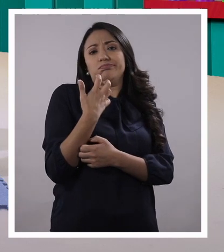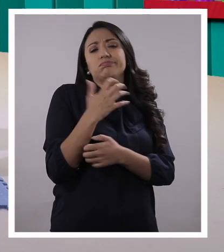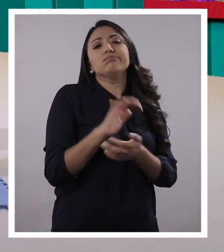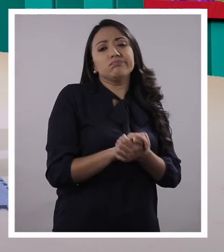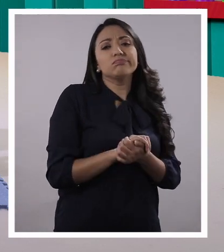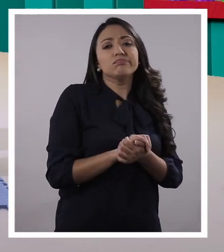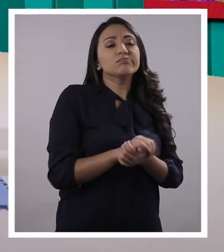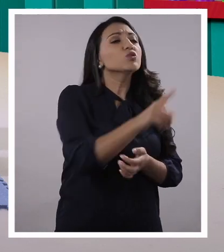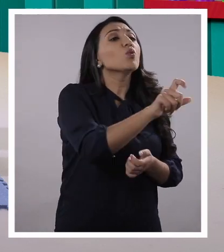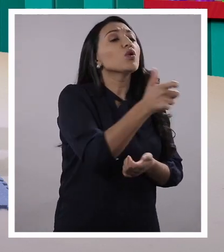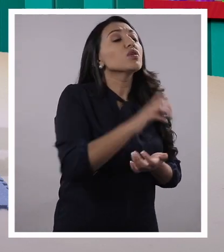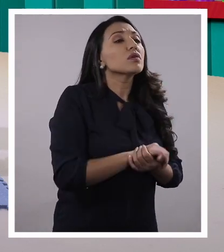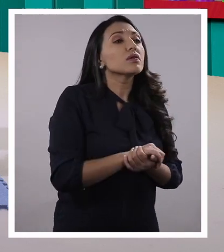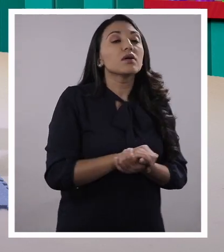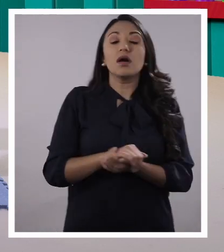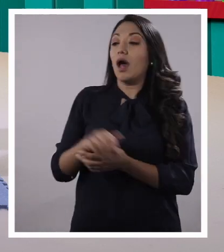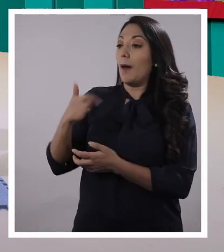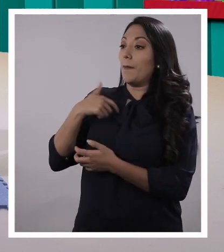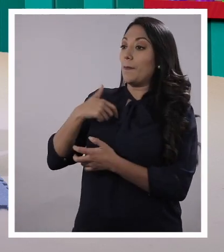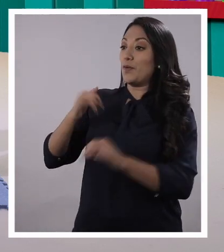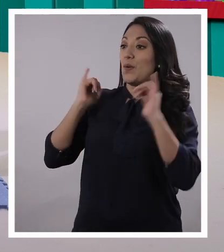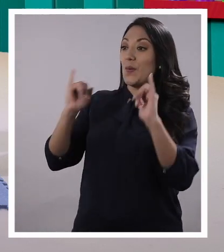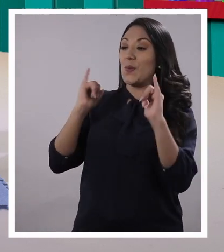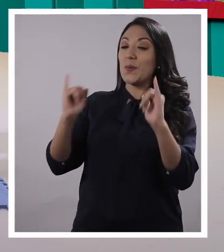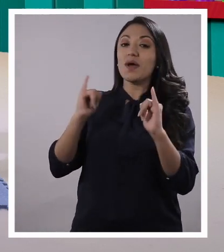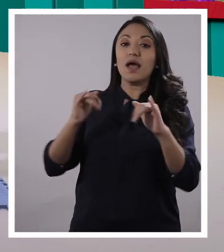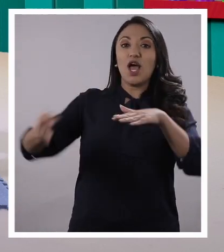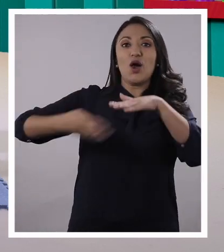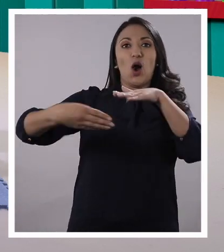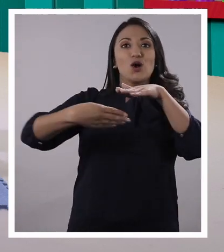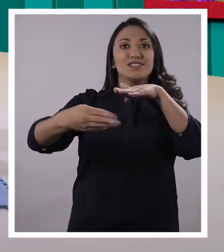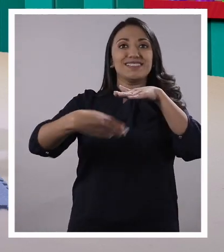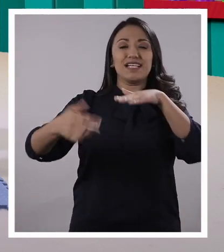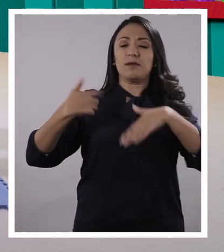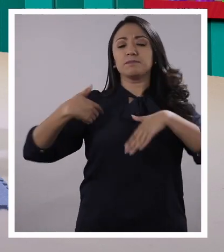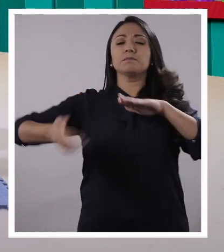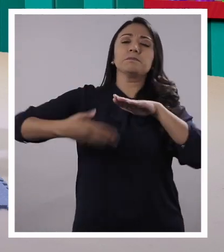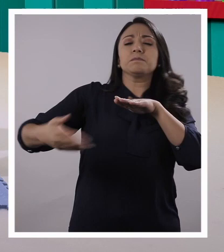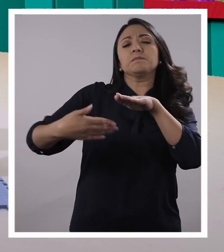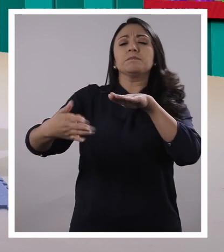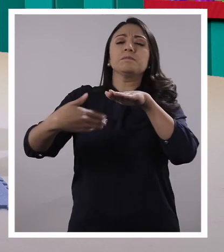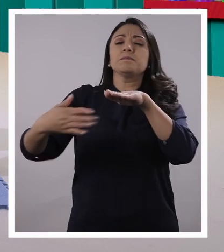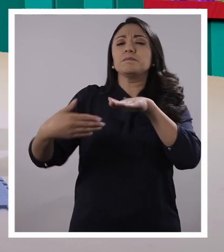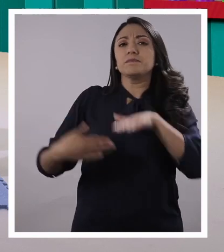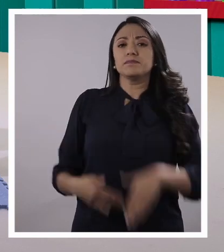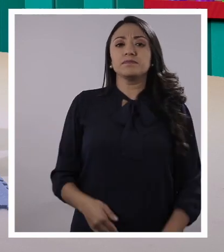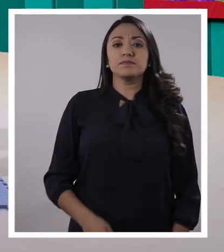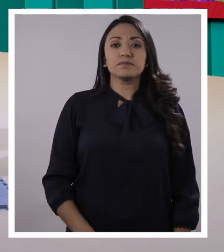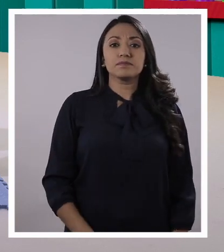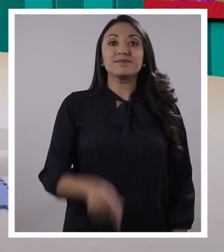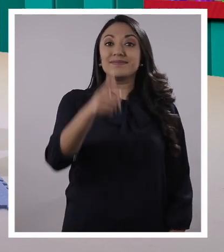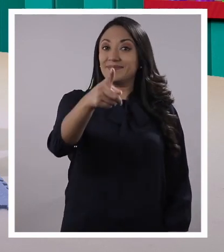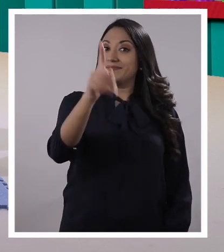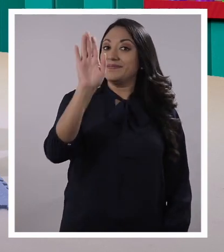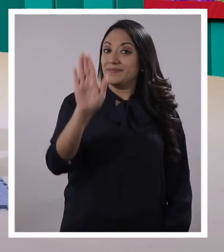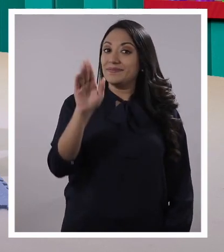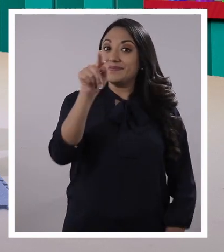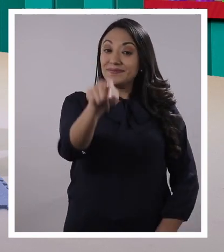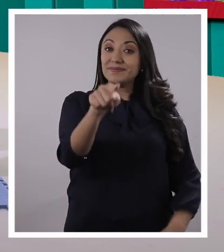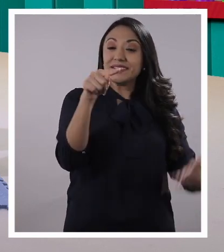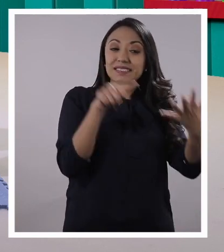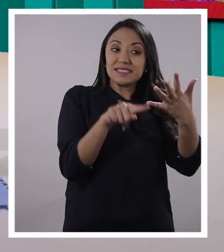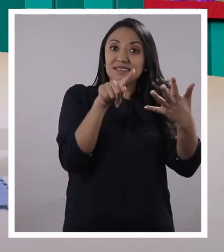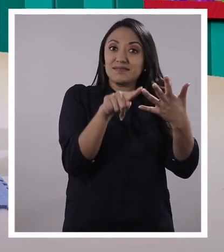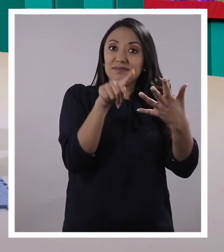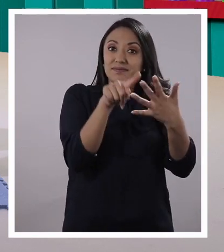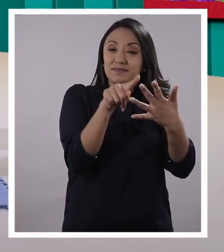¿Qué otro momento? Yo disfruto mucho cuando cocino para mi familia. Ah, muy bien. ¿Ya tienen identificados esos momentos? Sí.